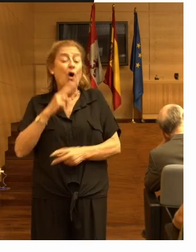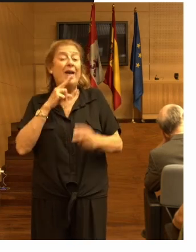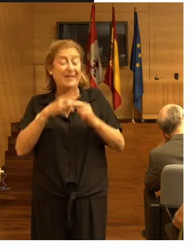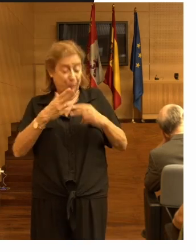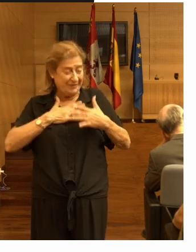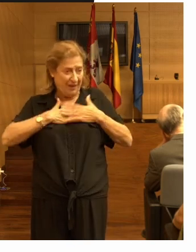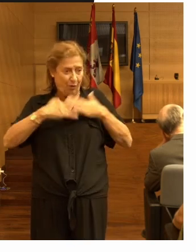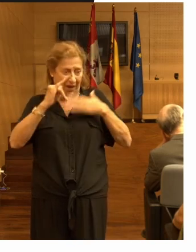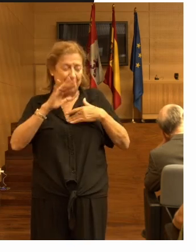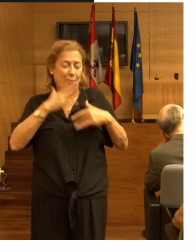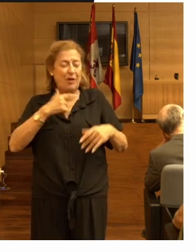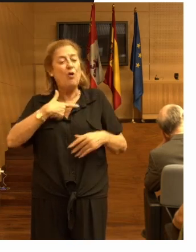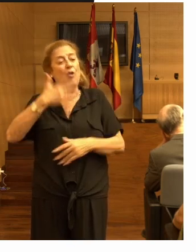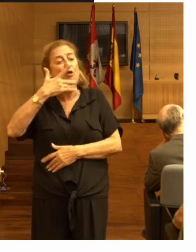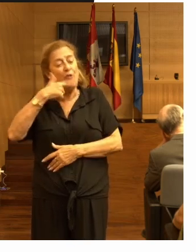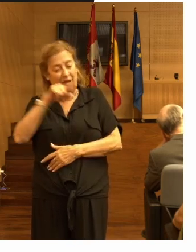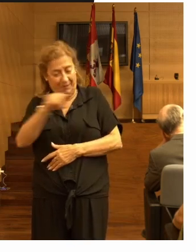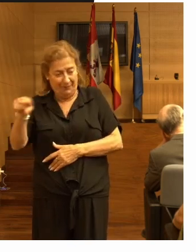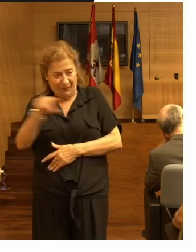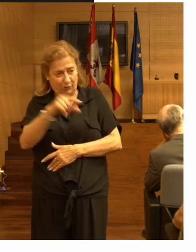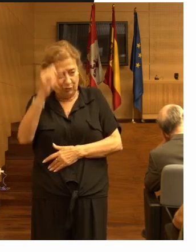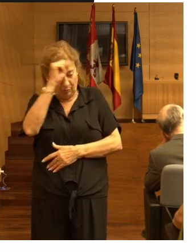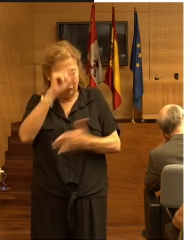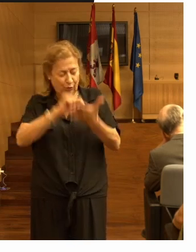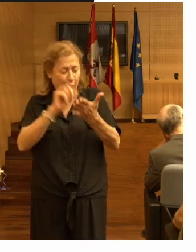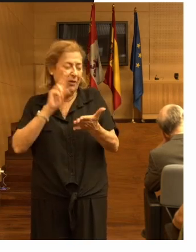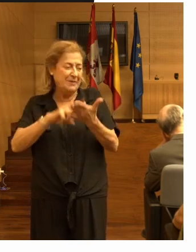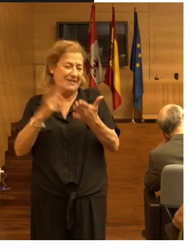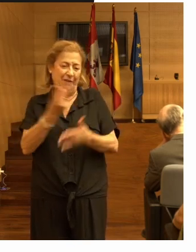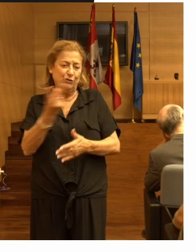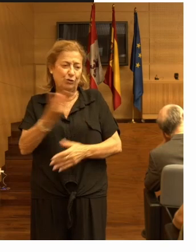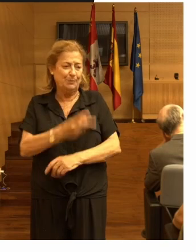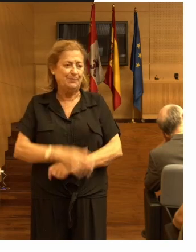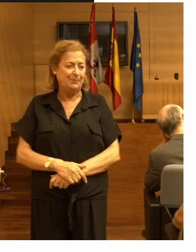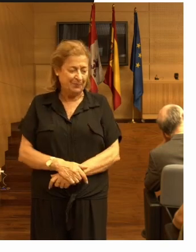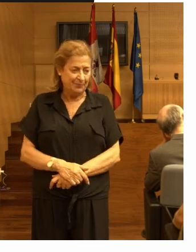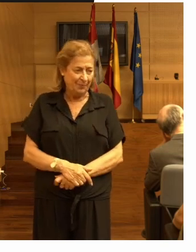quiero conocer vuestro punto de vista sobre esto